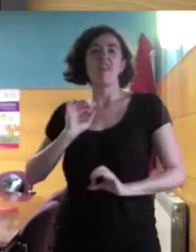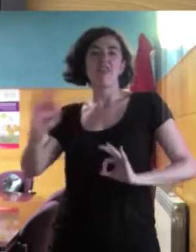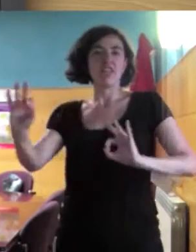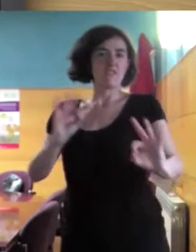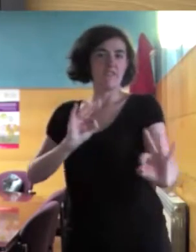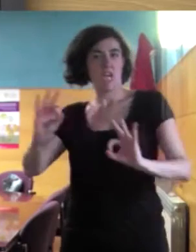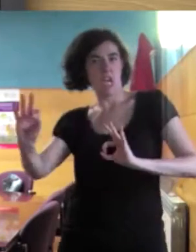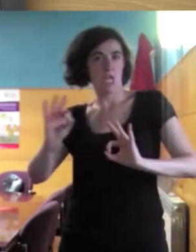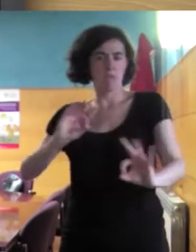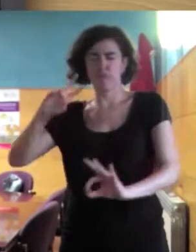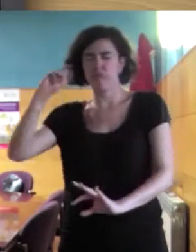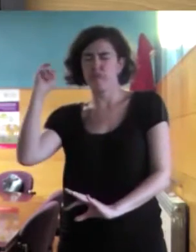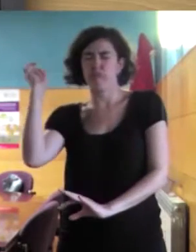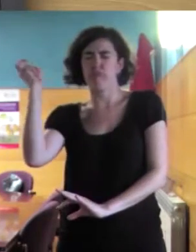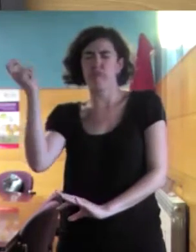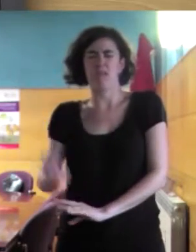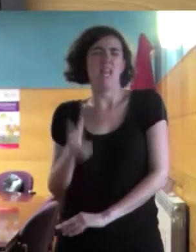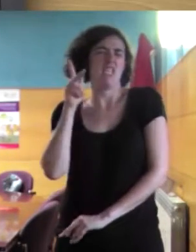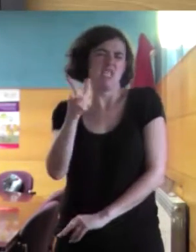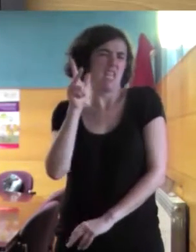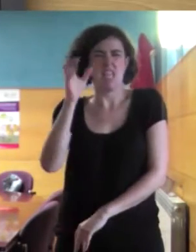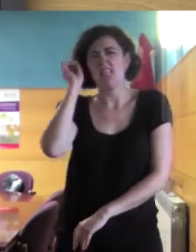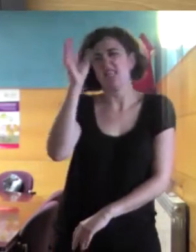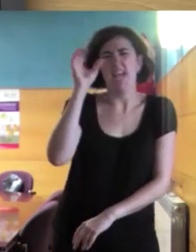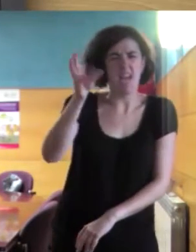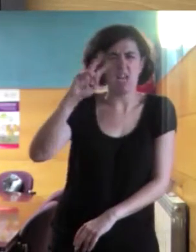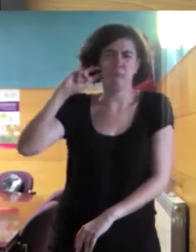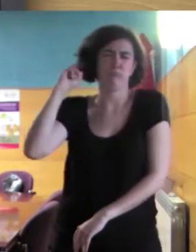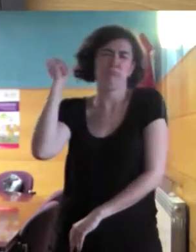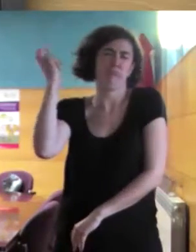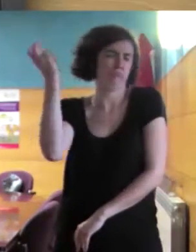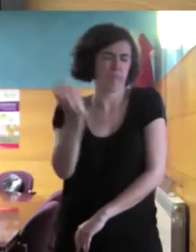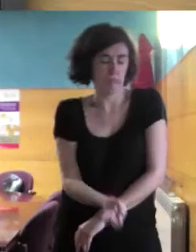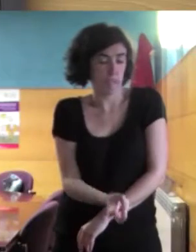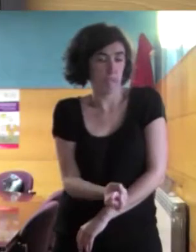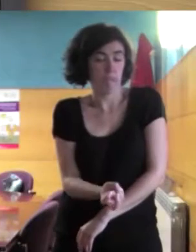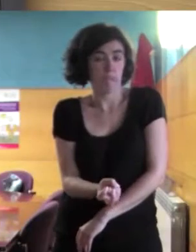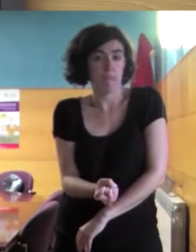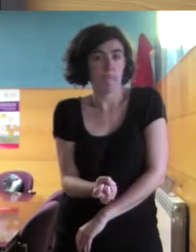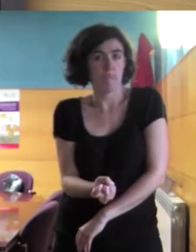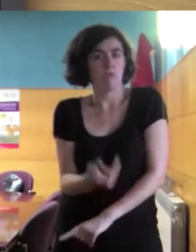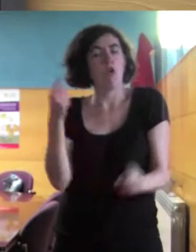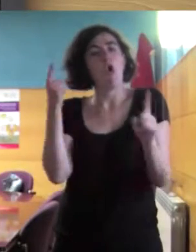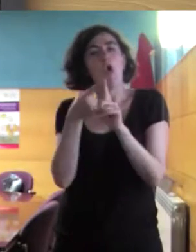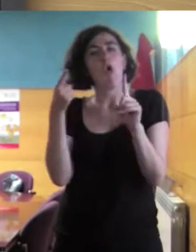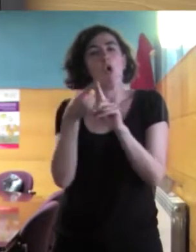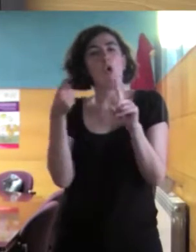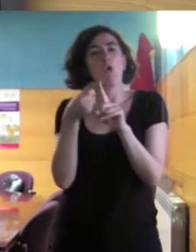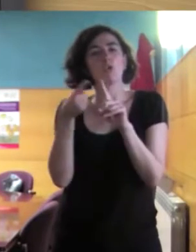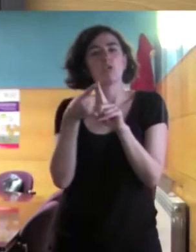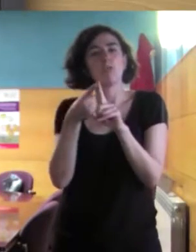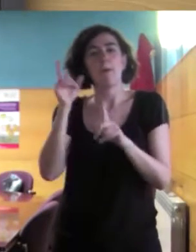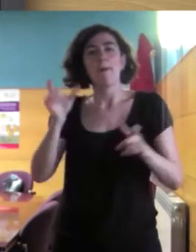un montón de cosas, chiste, charla, o sea, para que la gente también